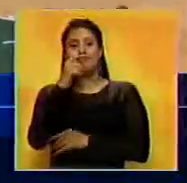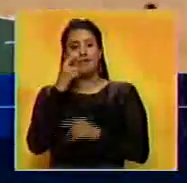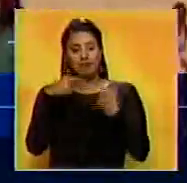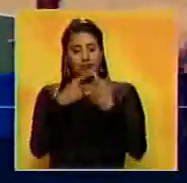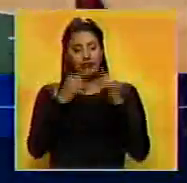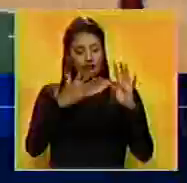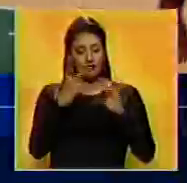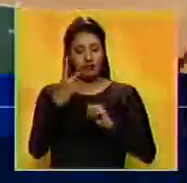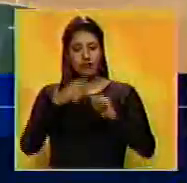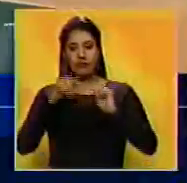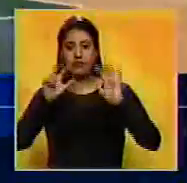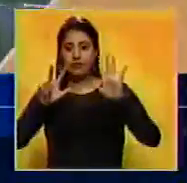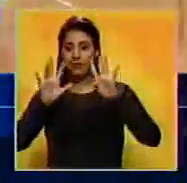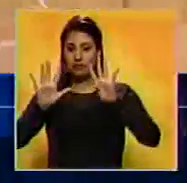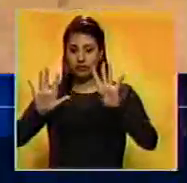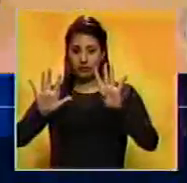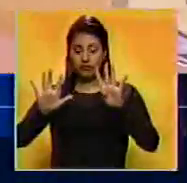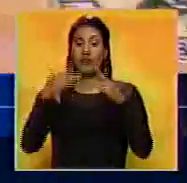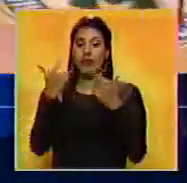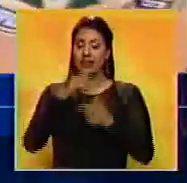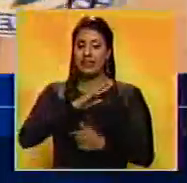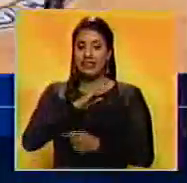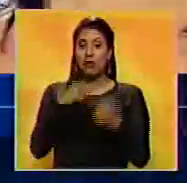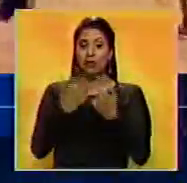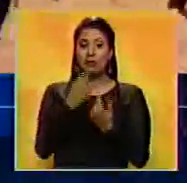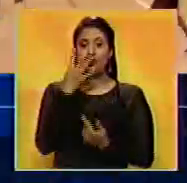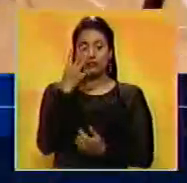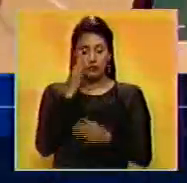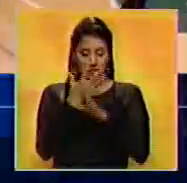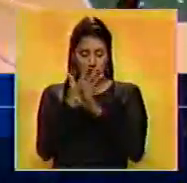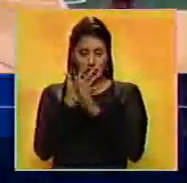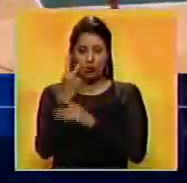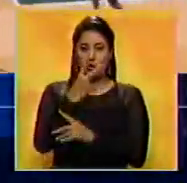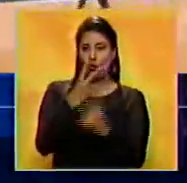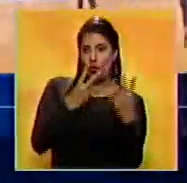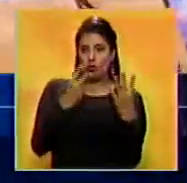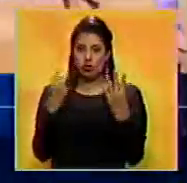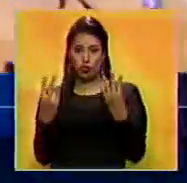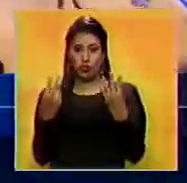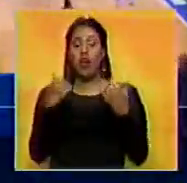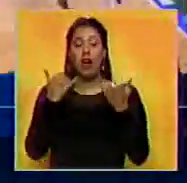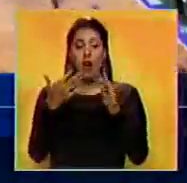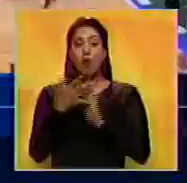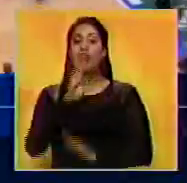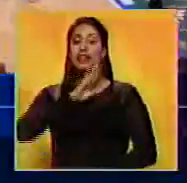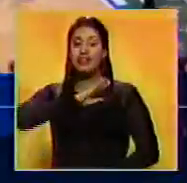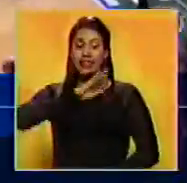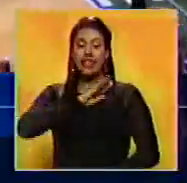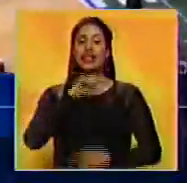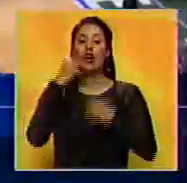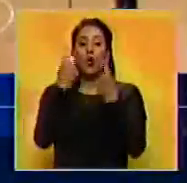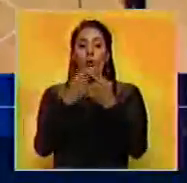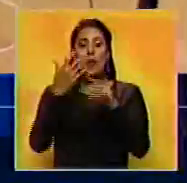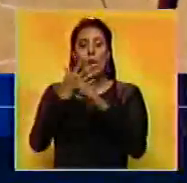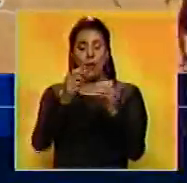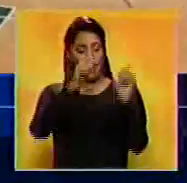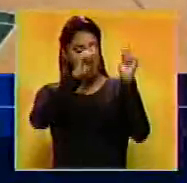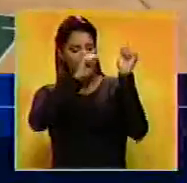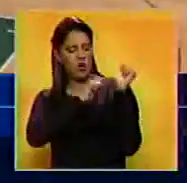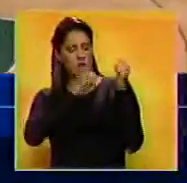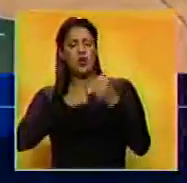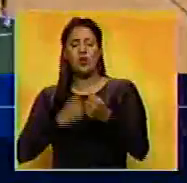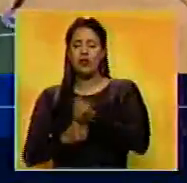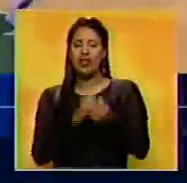de Milwaukee 92 por 89 para dejar la serie 4 juegos a 2. Demar DeRozan se echó al equipo al hombro y